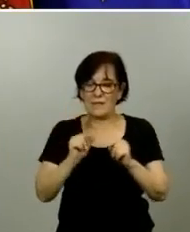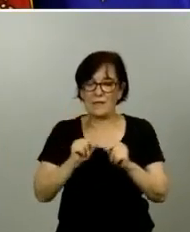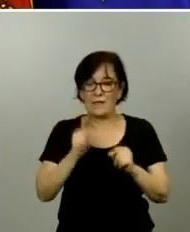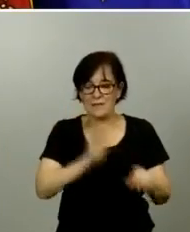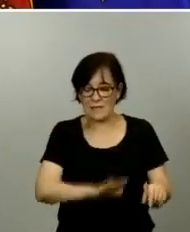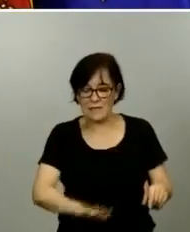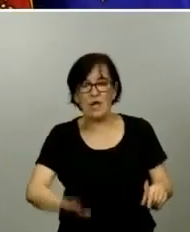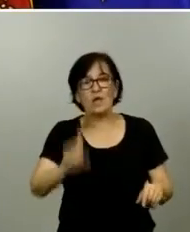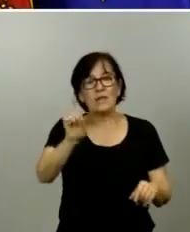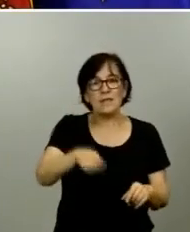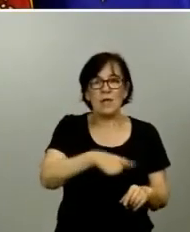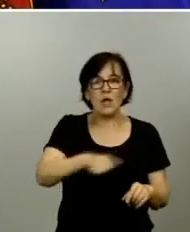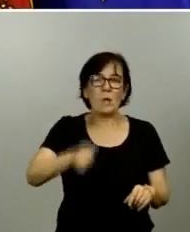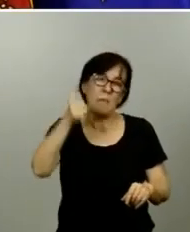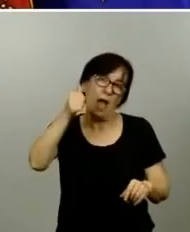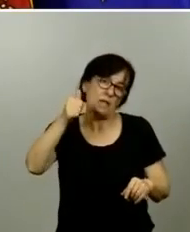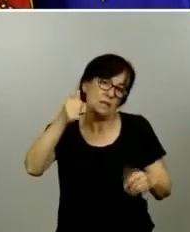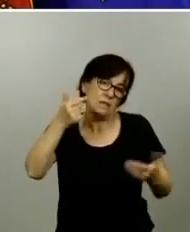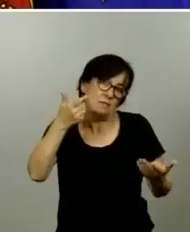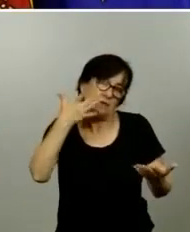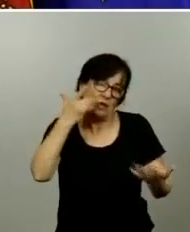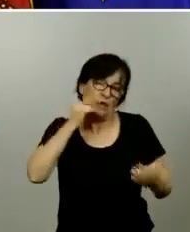no más baja que en los adultos